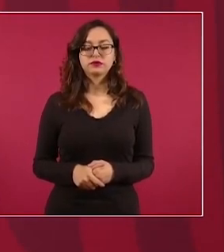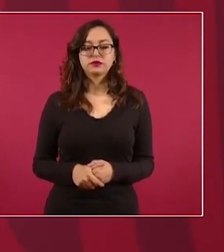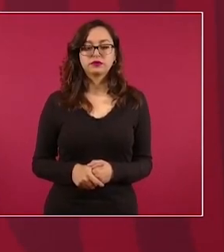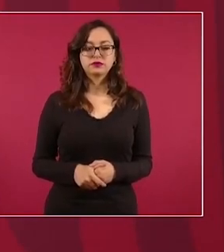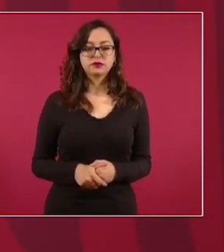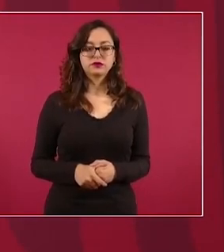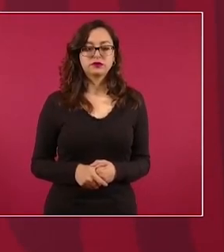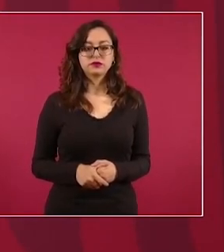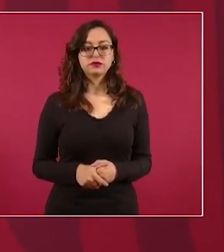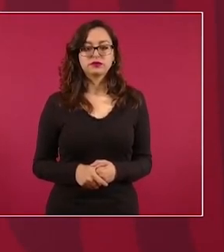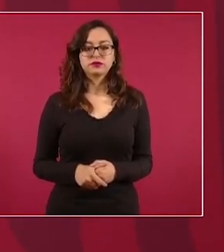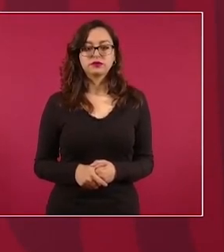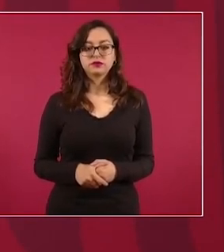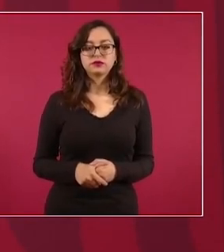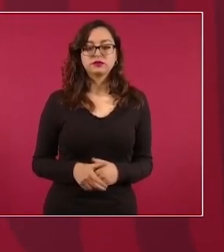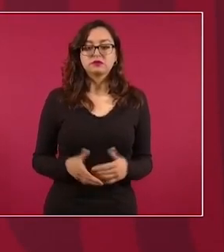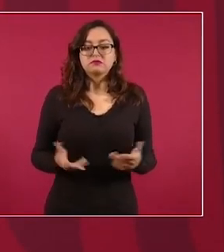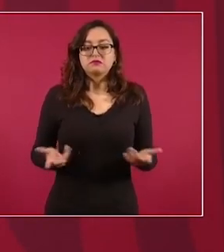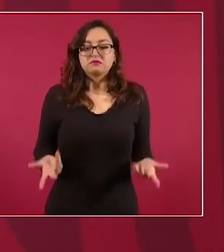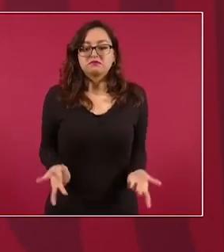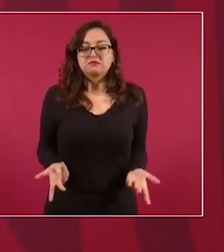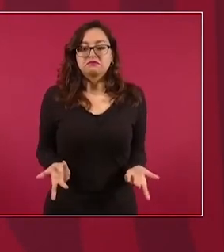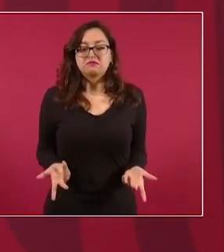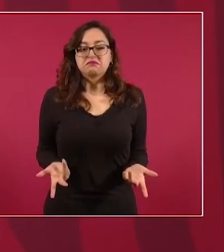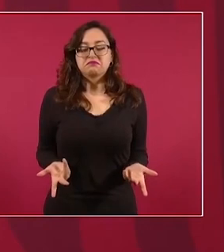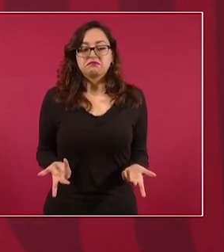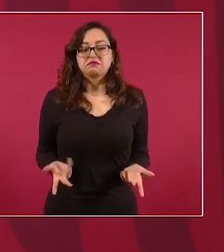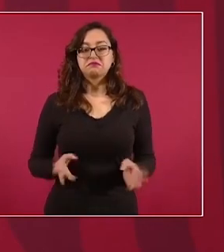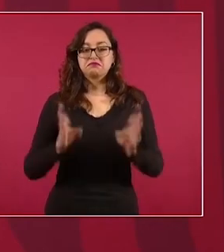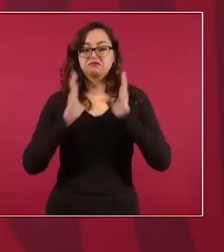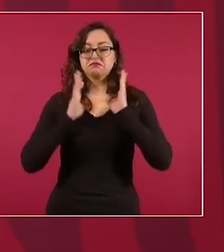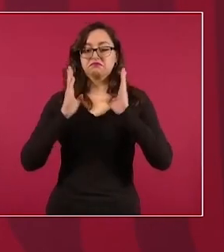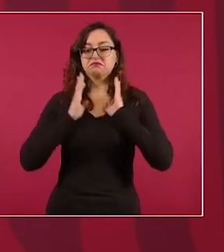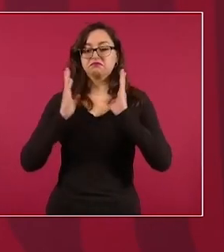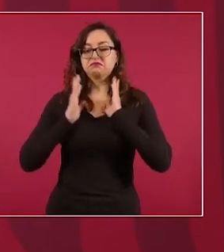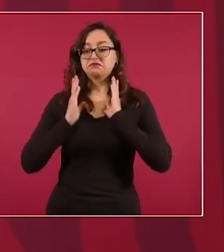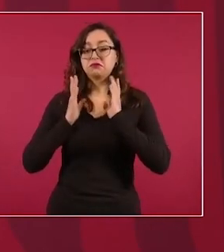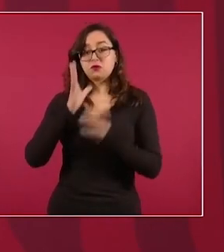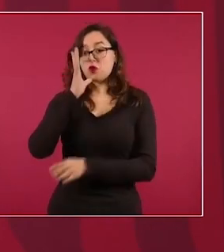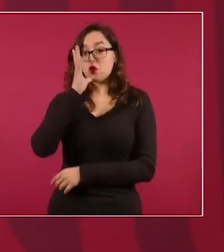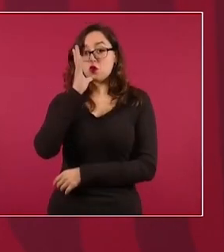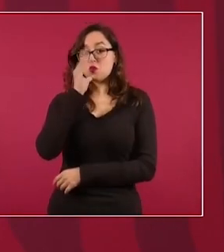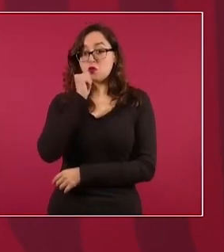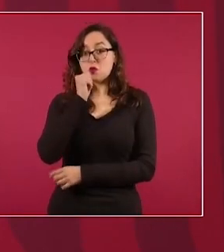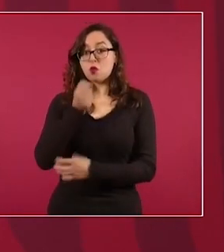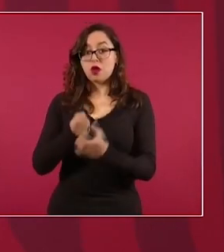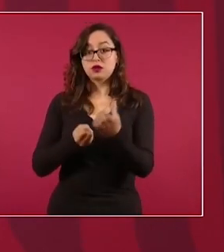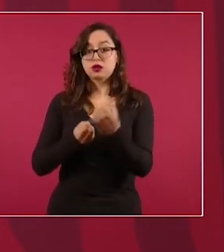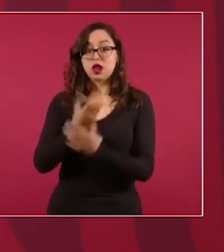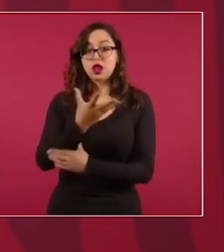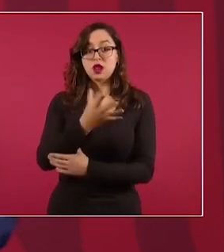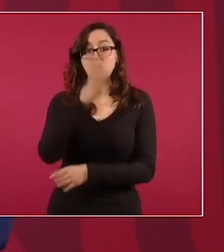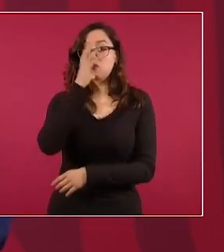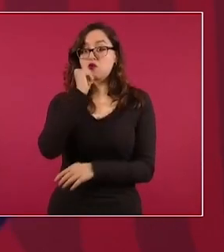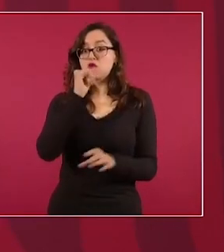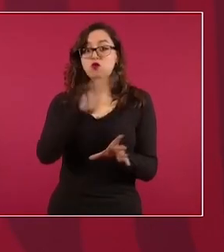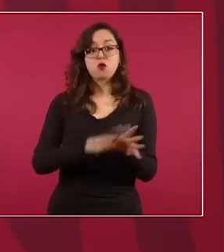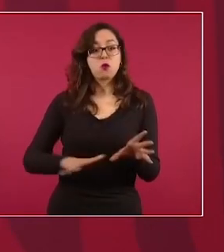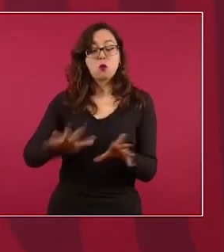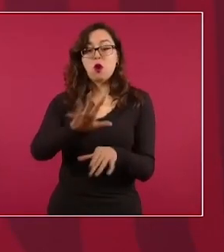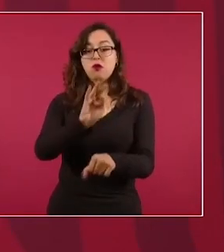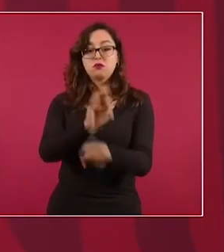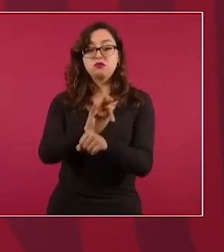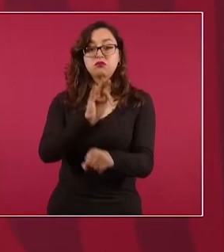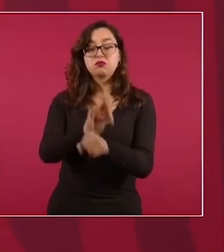Si no se permite al Ejército intervenir en asuntos de seguridad pública, en esa balacera,